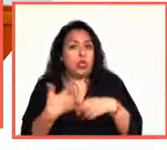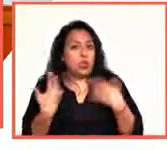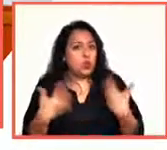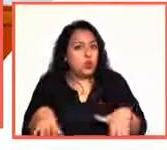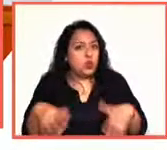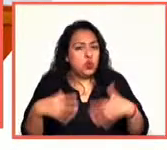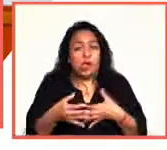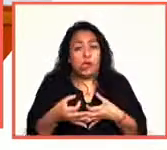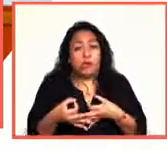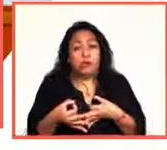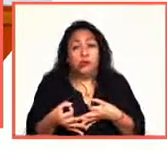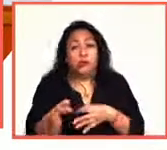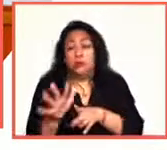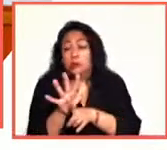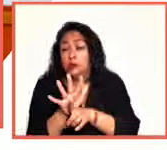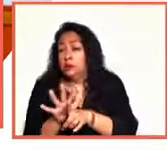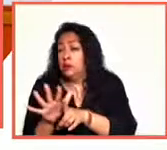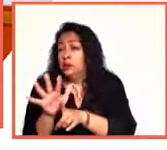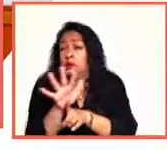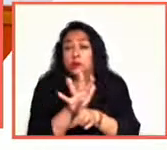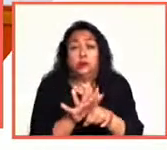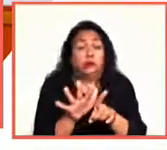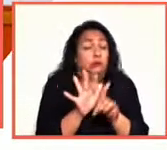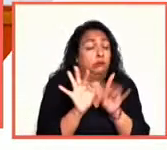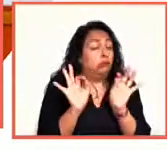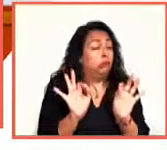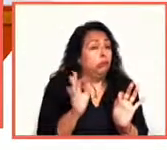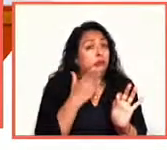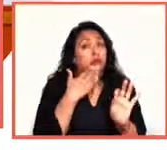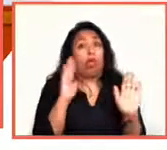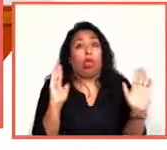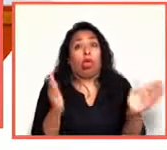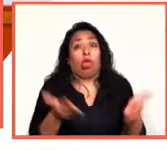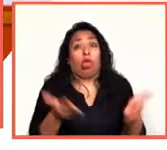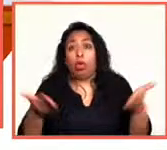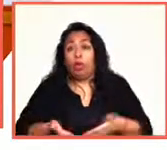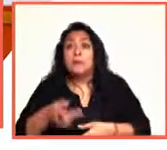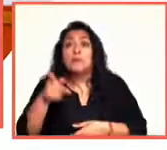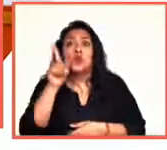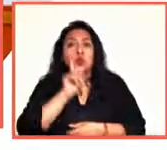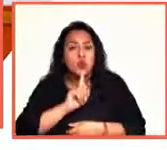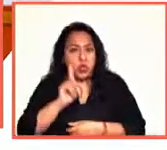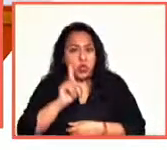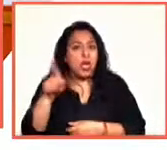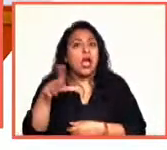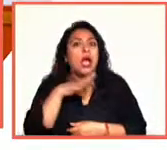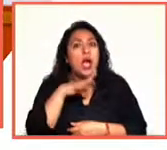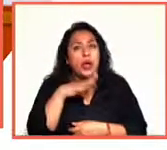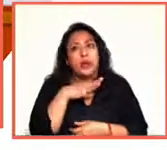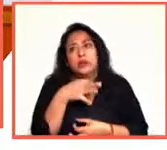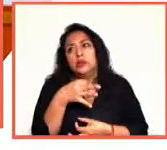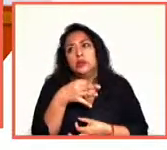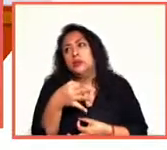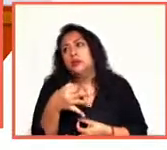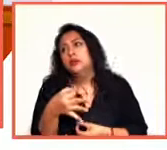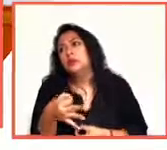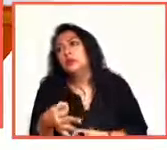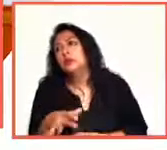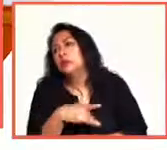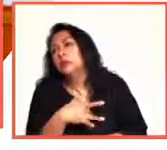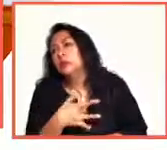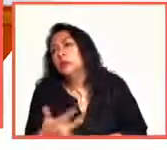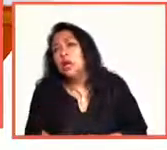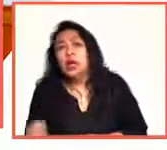seductor formidable. En la corte las mujeres lo temían y estaban cautivadas por él y se metió en un